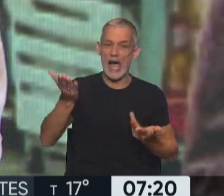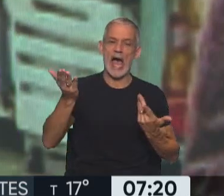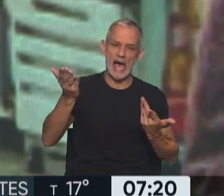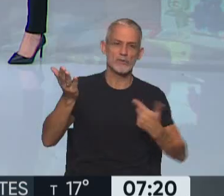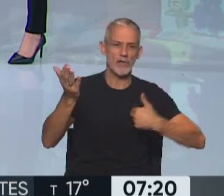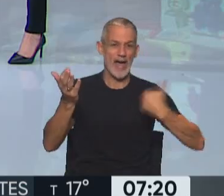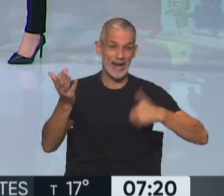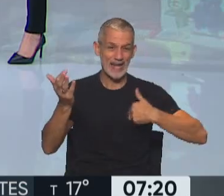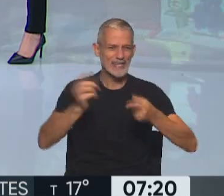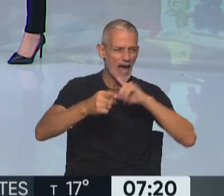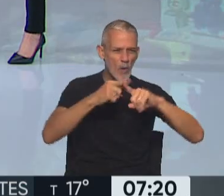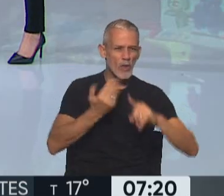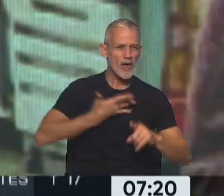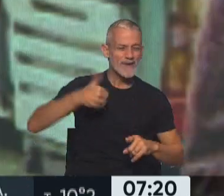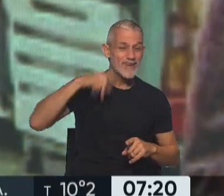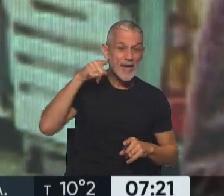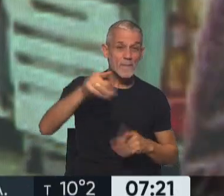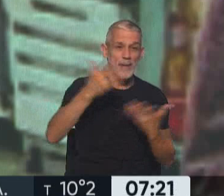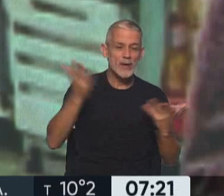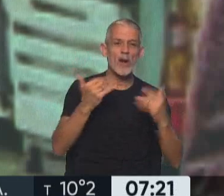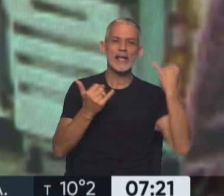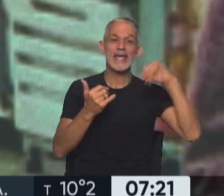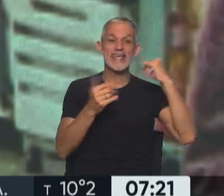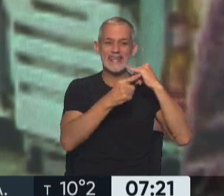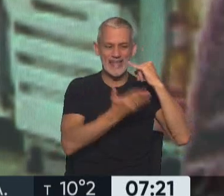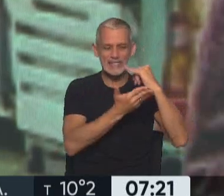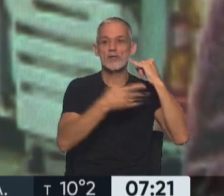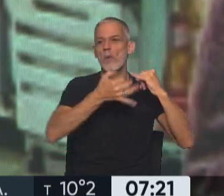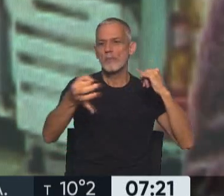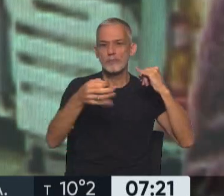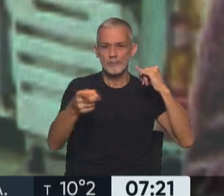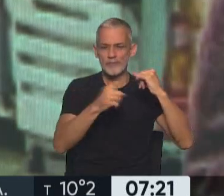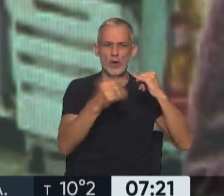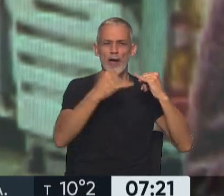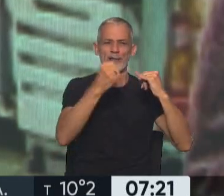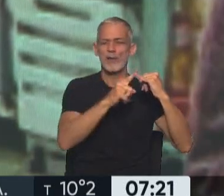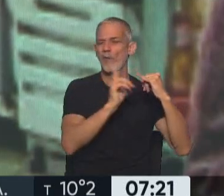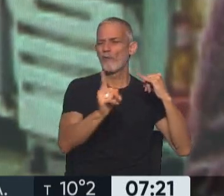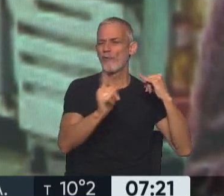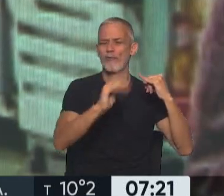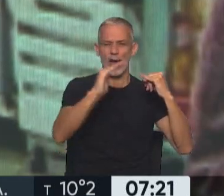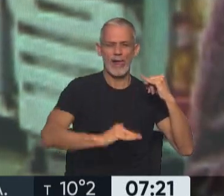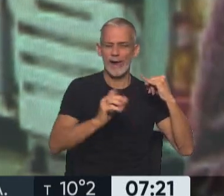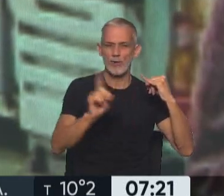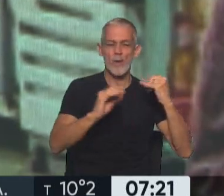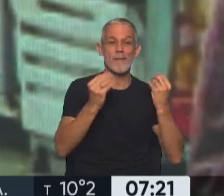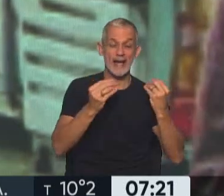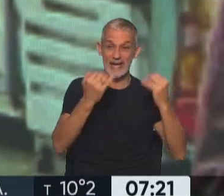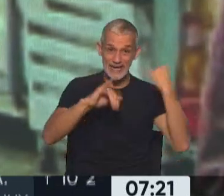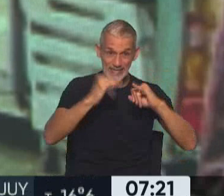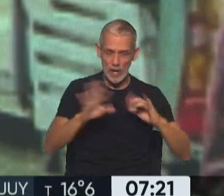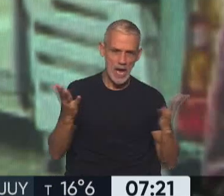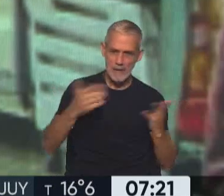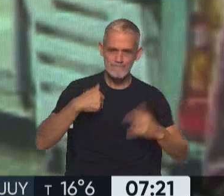que Argentina acordó con el FMI es una tasa de interés real, digamos, que no quede una tasa negativa para que el ahorrista